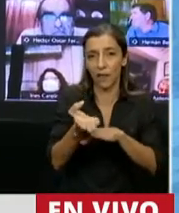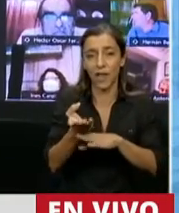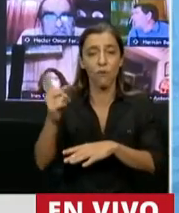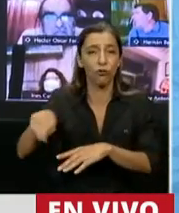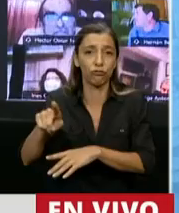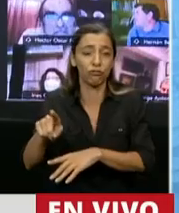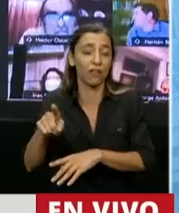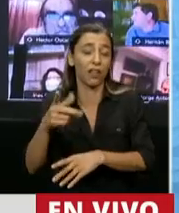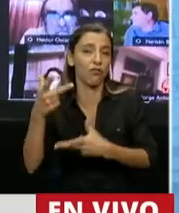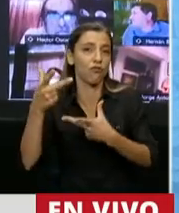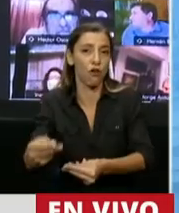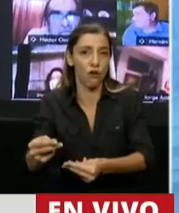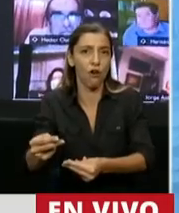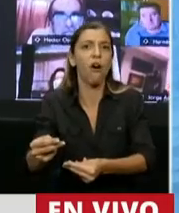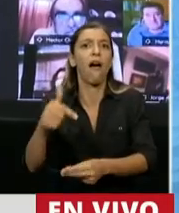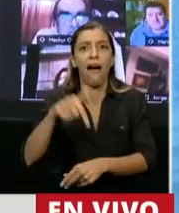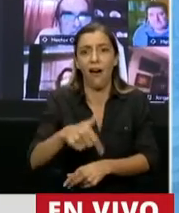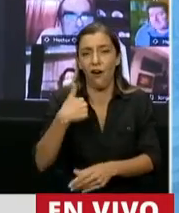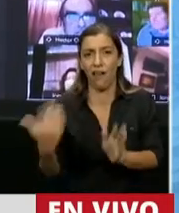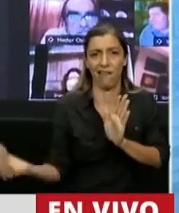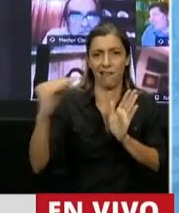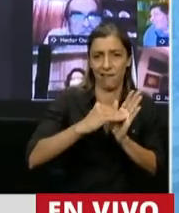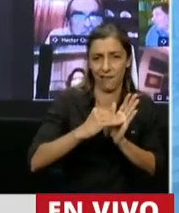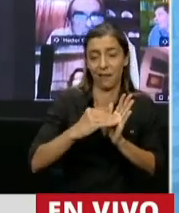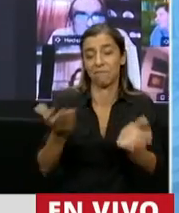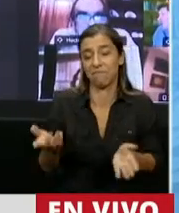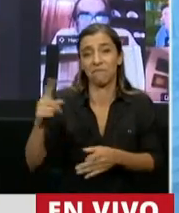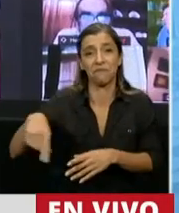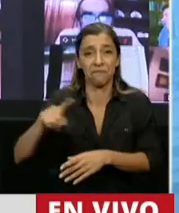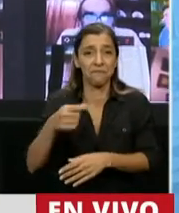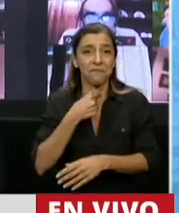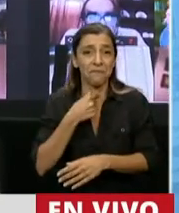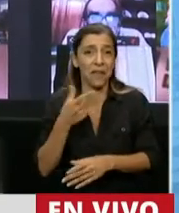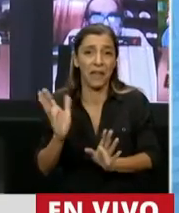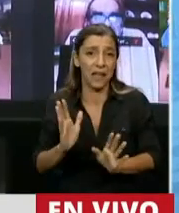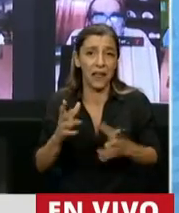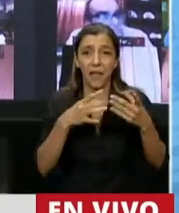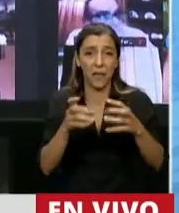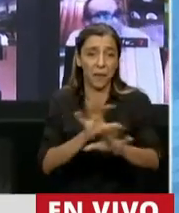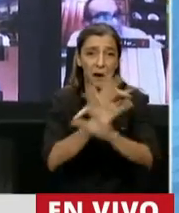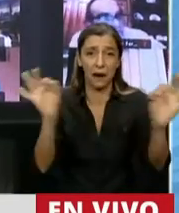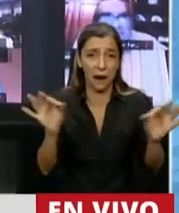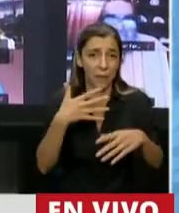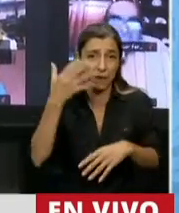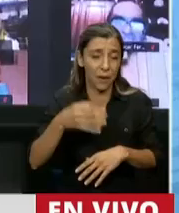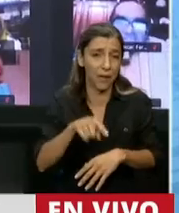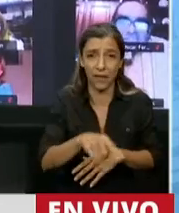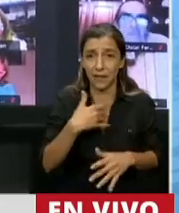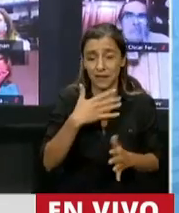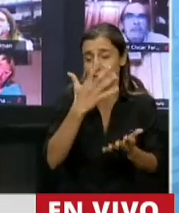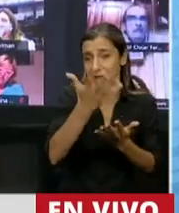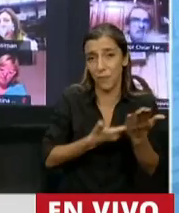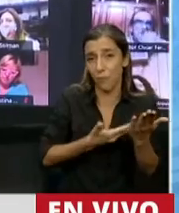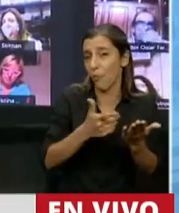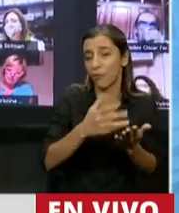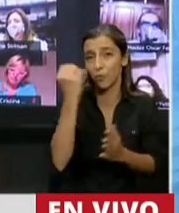opusieron. Se opusieron a una ley, que es una herramienta de salud pública y de acceso a la información clara y veraz por parte de